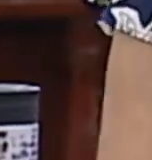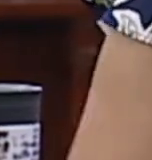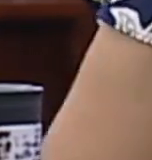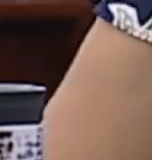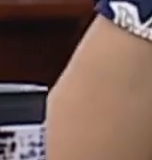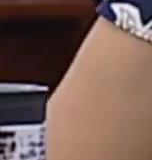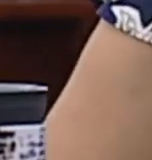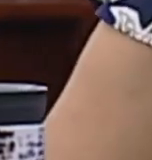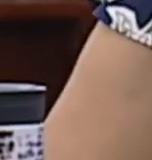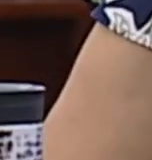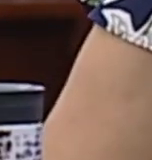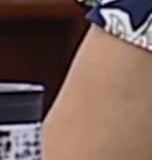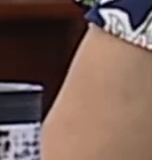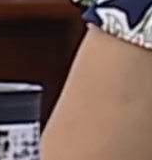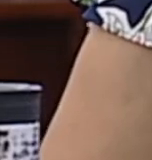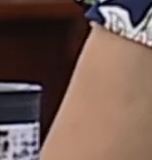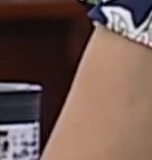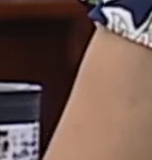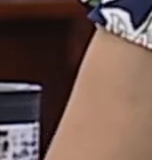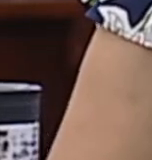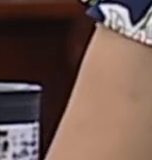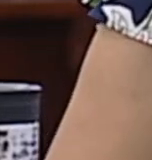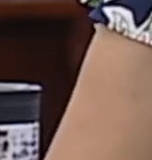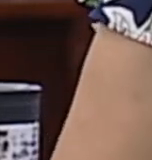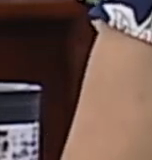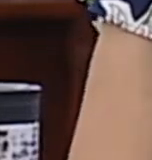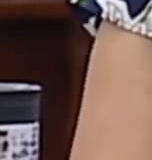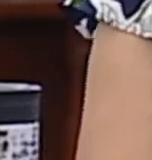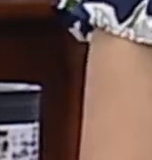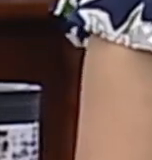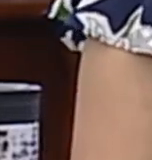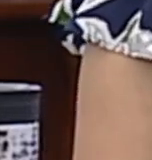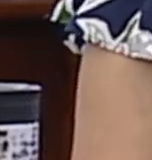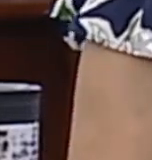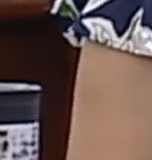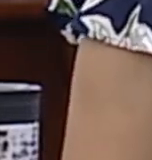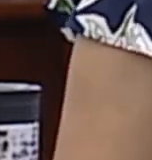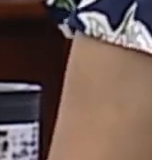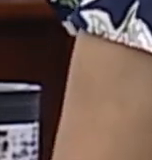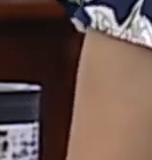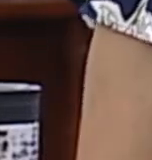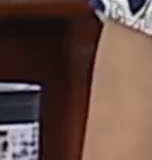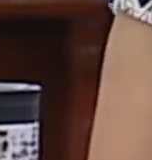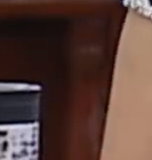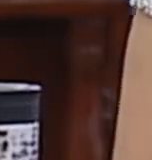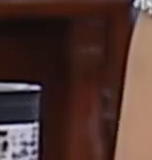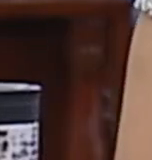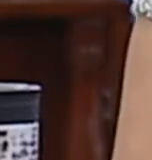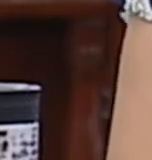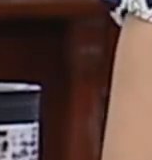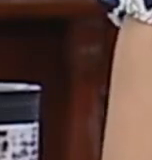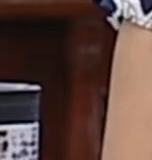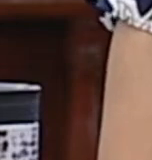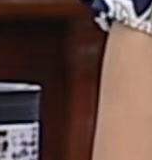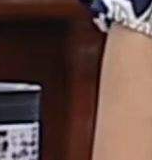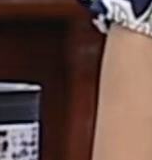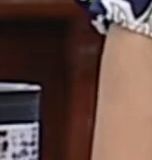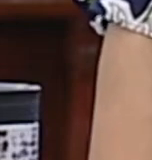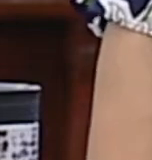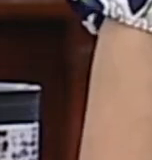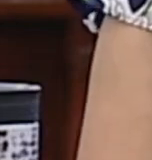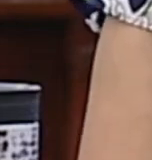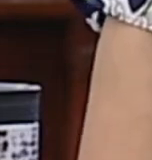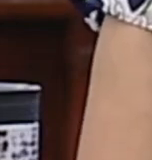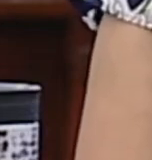plenaria de este día desde sus hogares o desde otras plataformas en este día la asamblea legislativa está